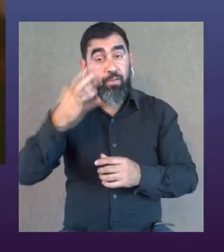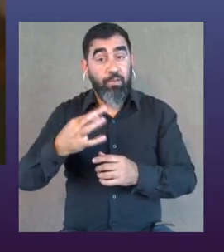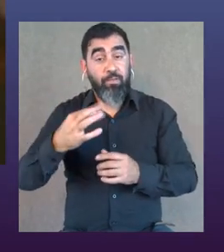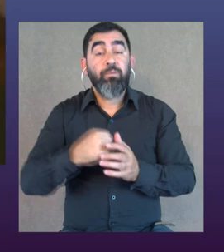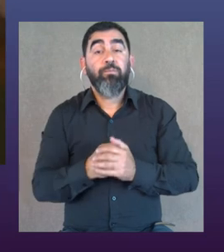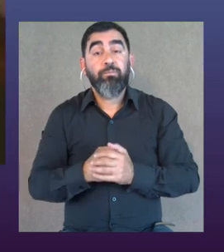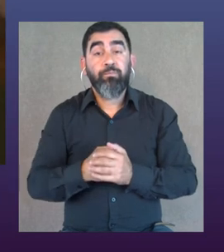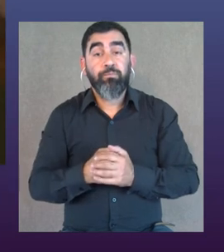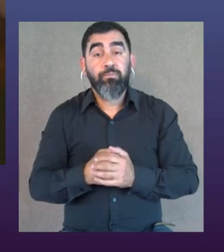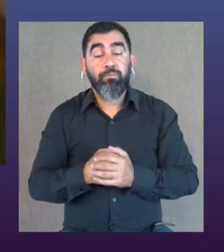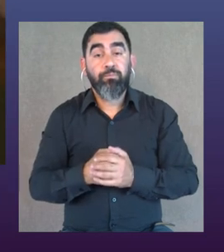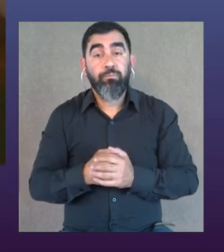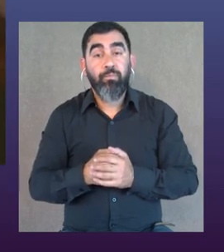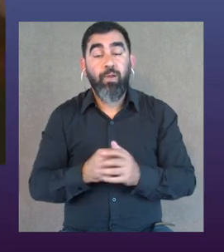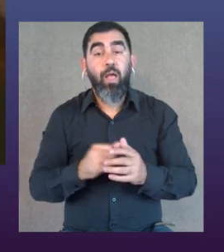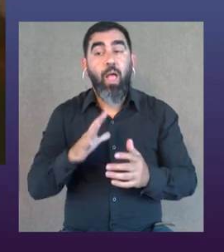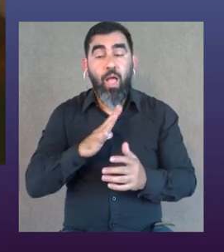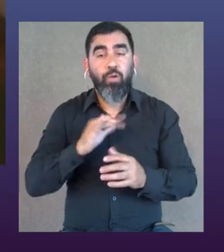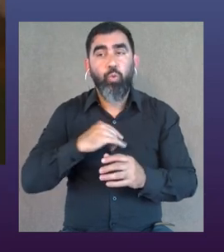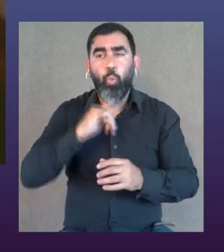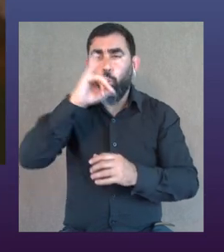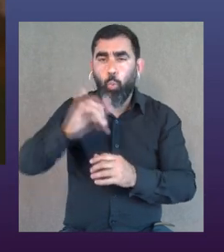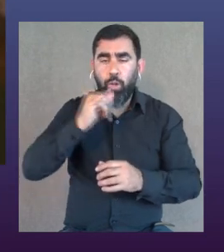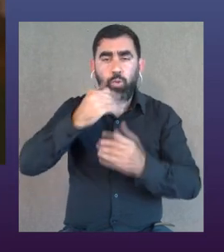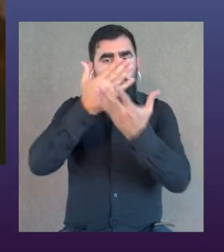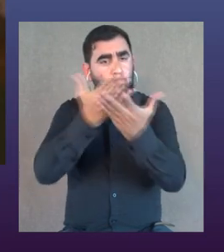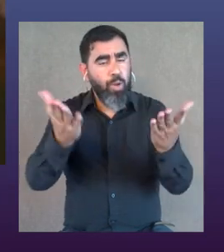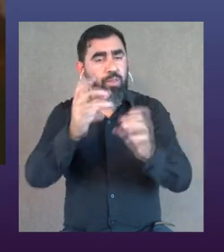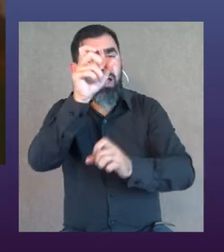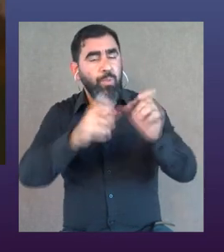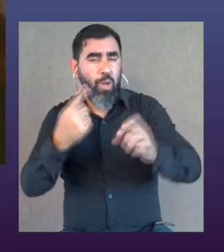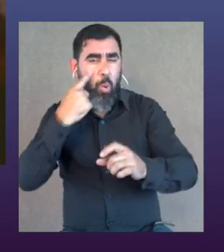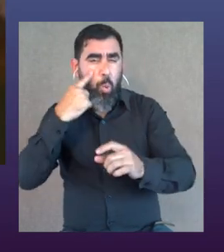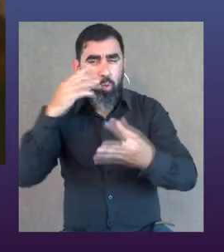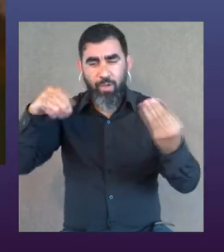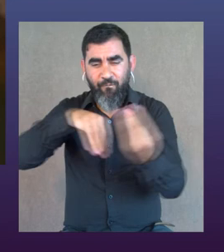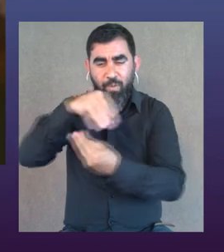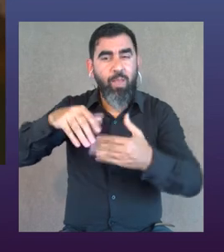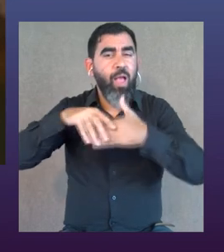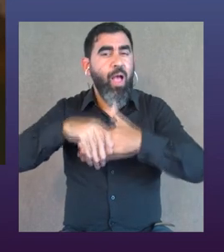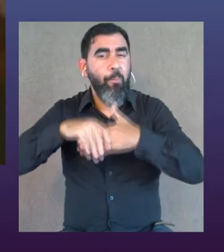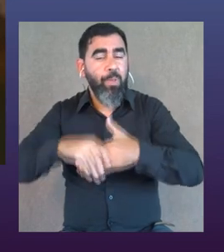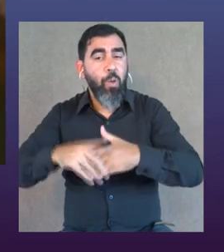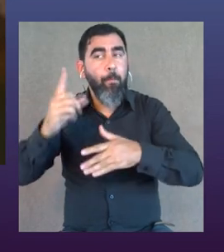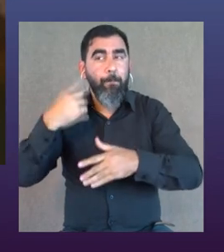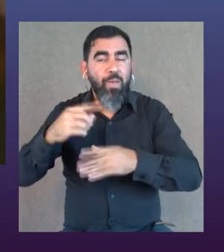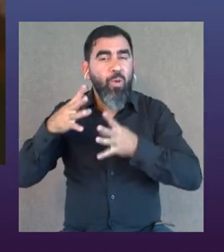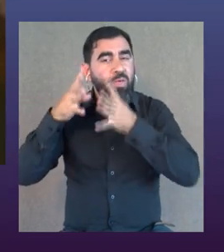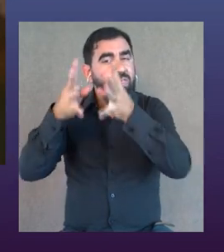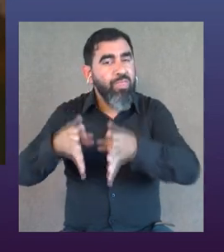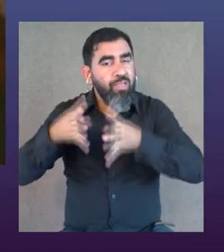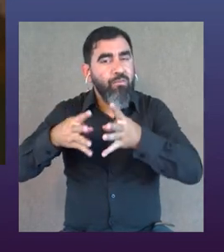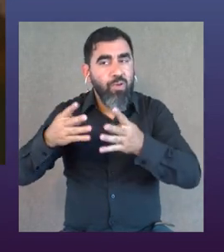y al principio la verdad es que contábamos esto y mostrábamos esto a un público conocido, familiares y amigos,